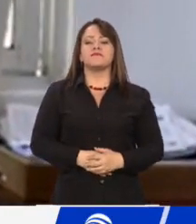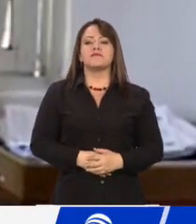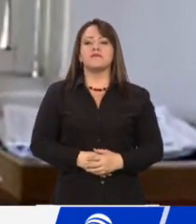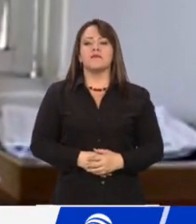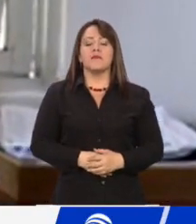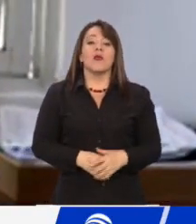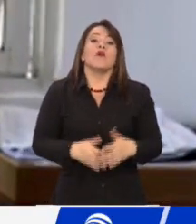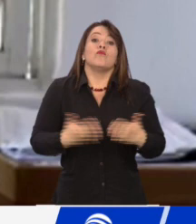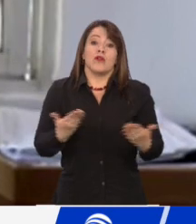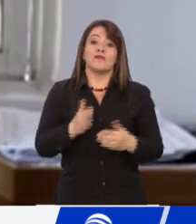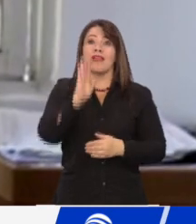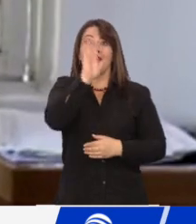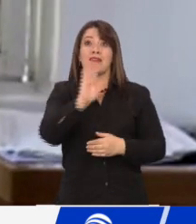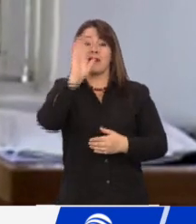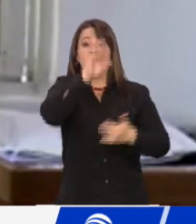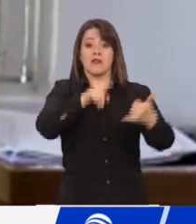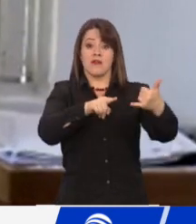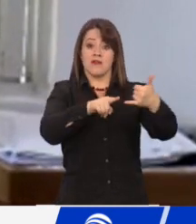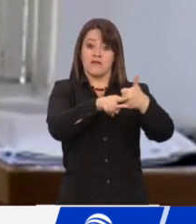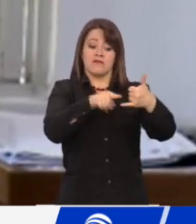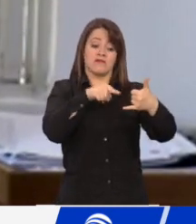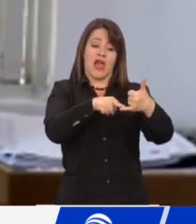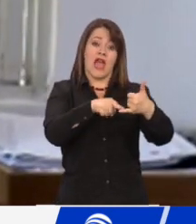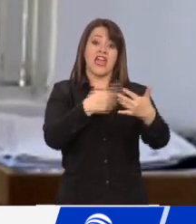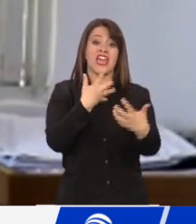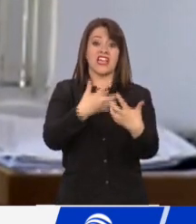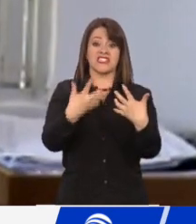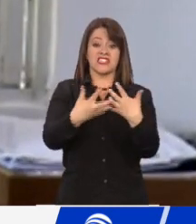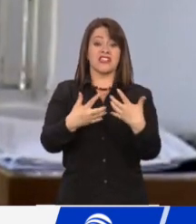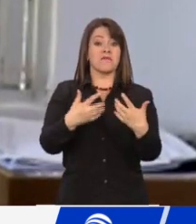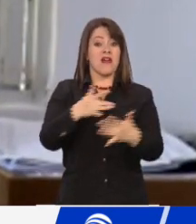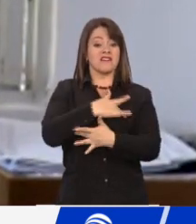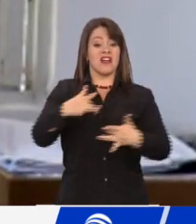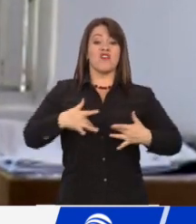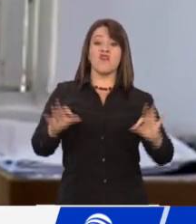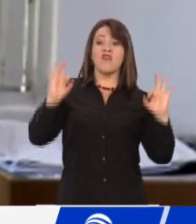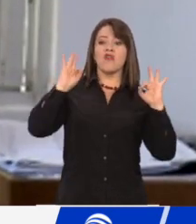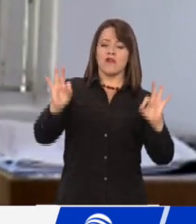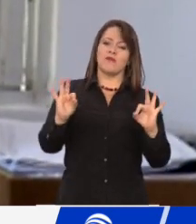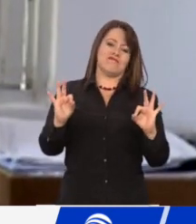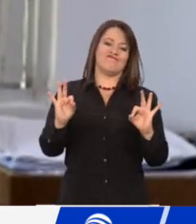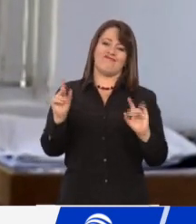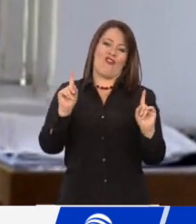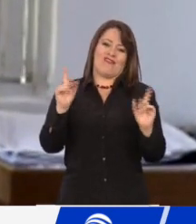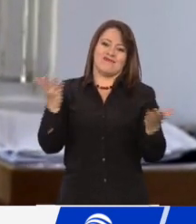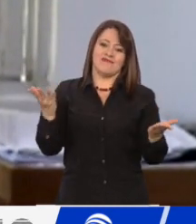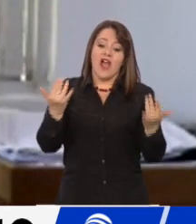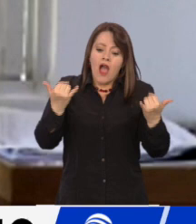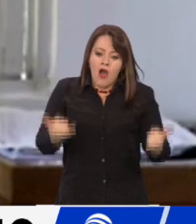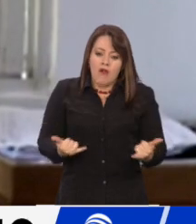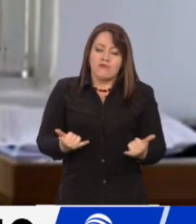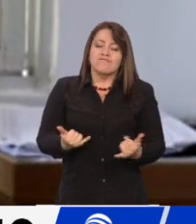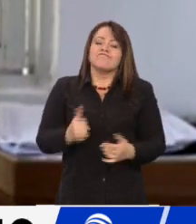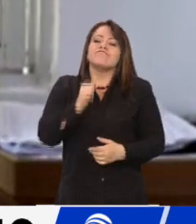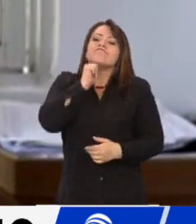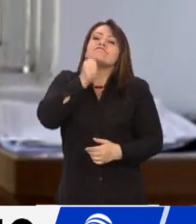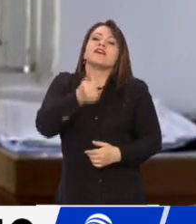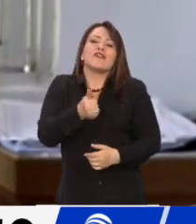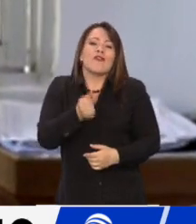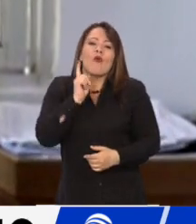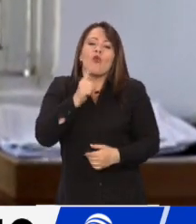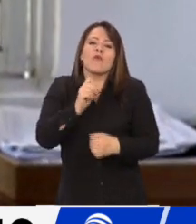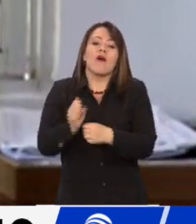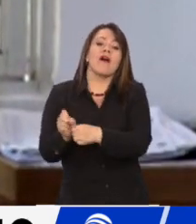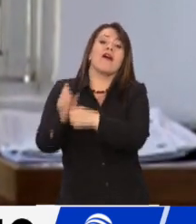Históricamente el departamento ha presentado unas falencias en la prestación y atención de servicios con calidad y oportunidad. Ahorita con la pandemia se nos extiende la